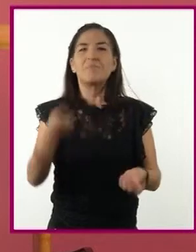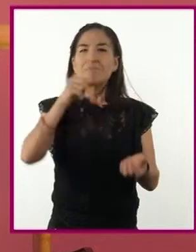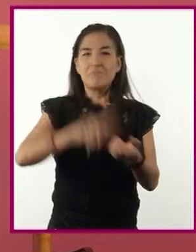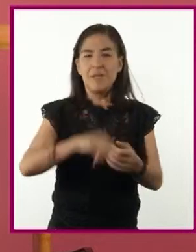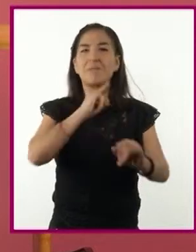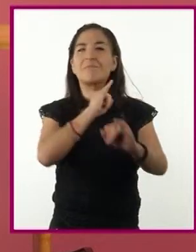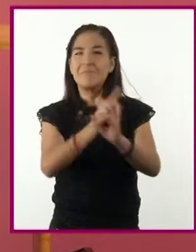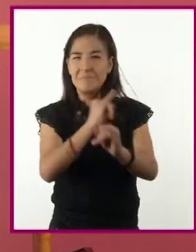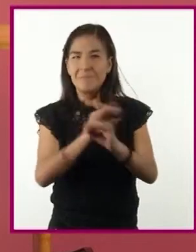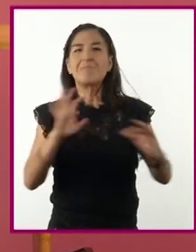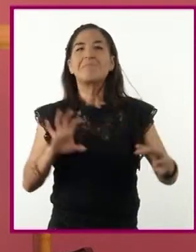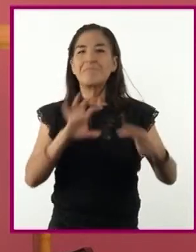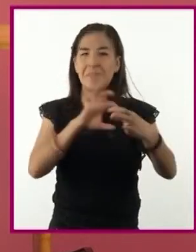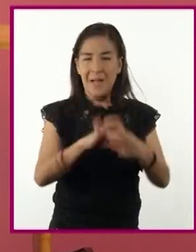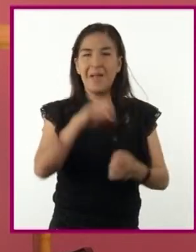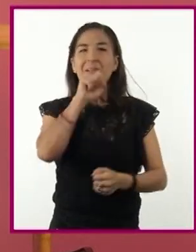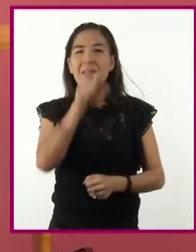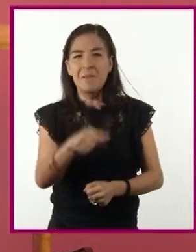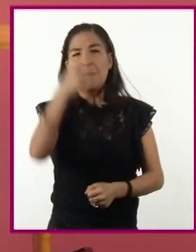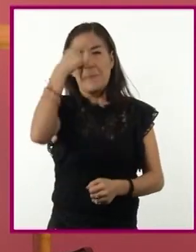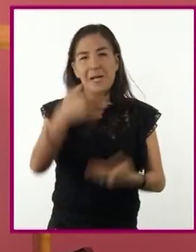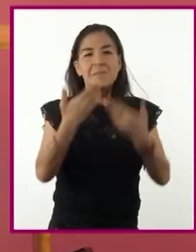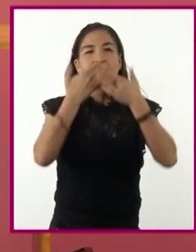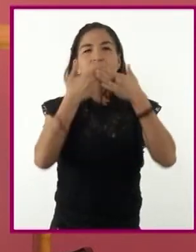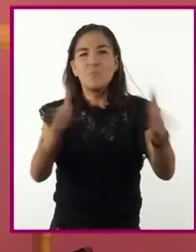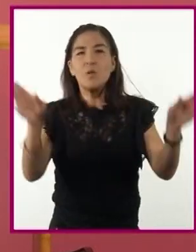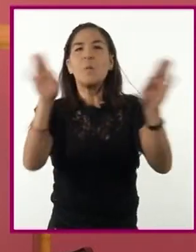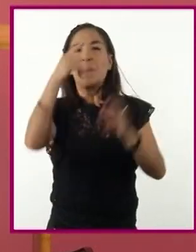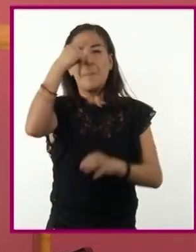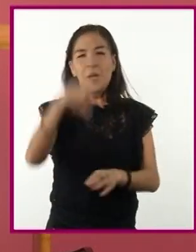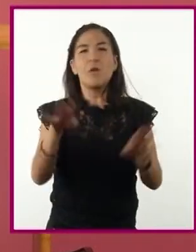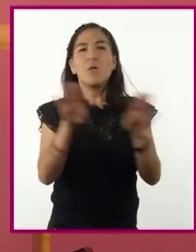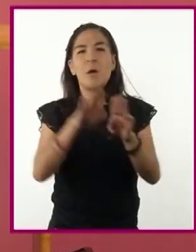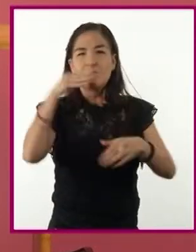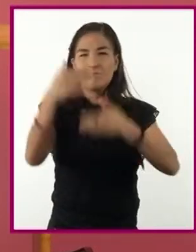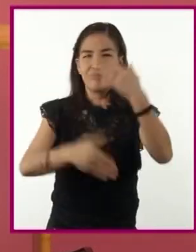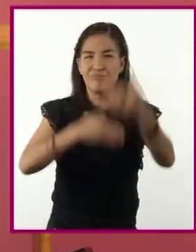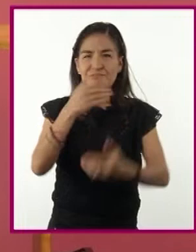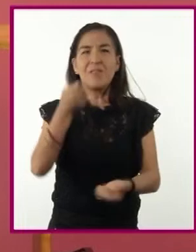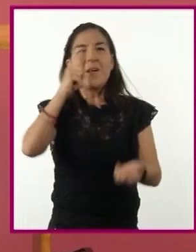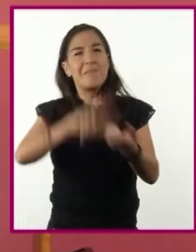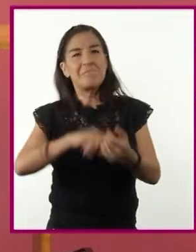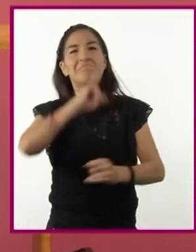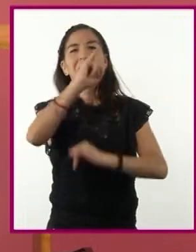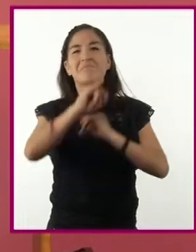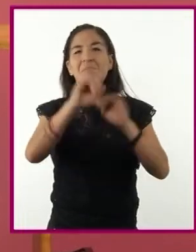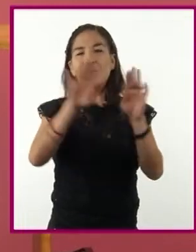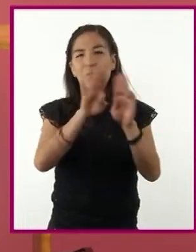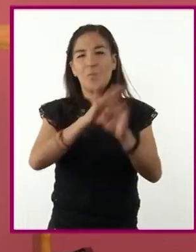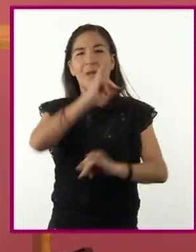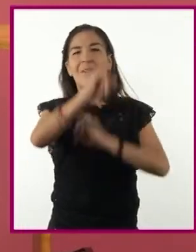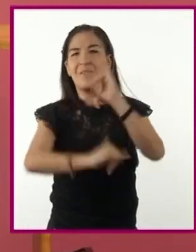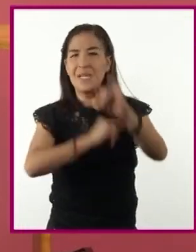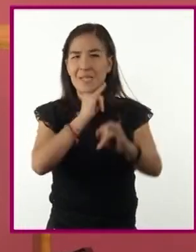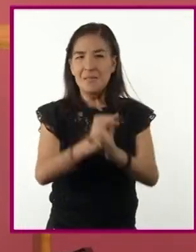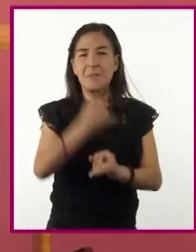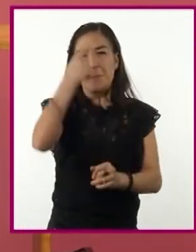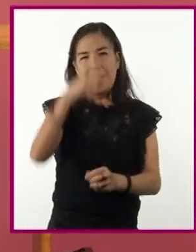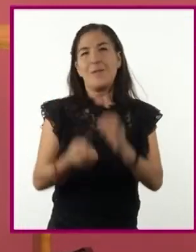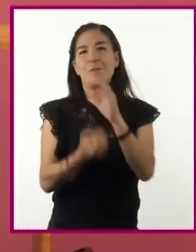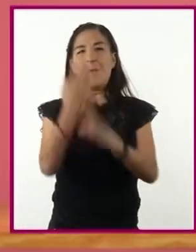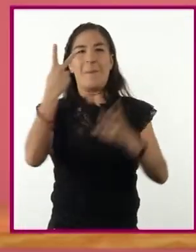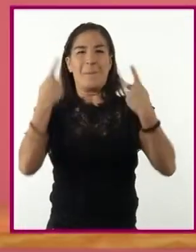través de internet, lo que les ha abierto las puertas para trascender fronteras e impactar en la atención de nuevos